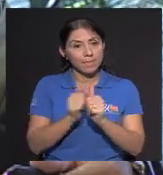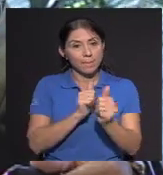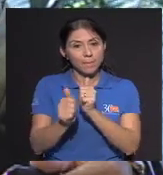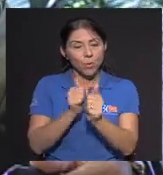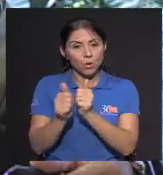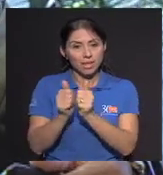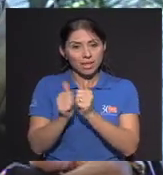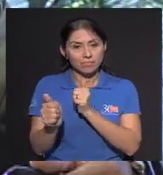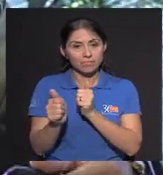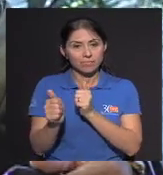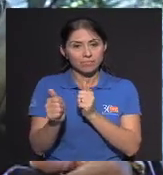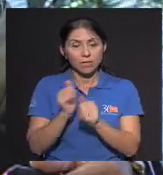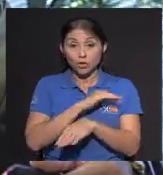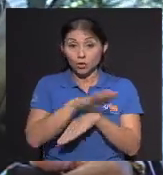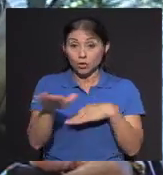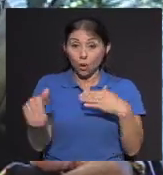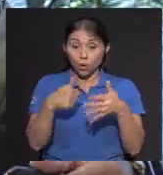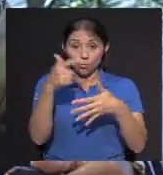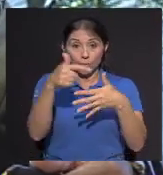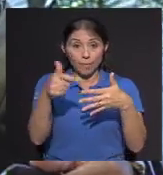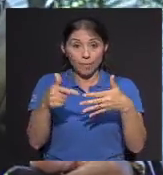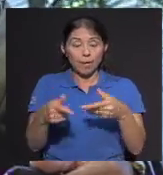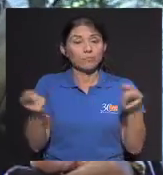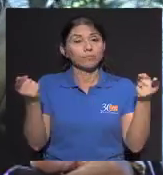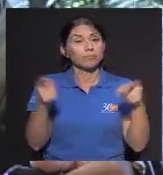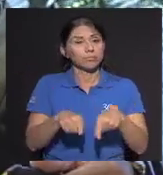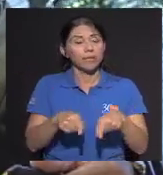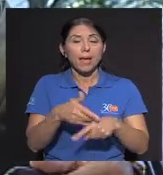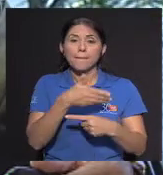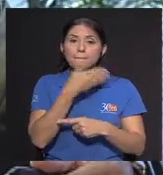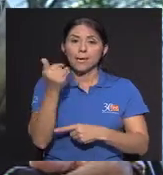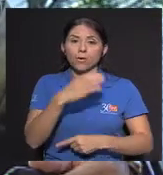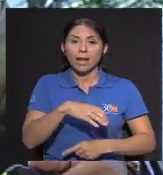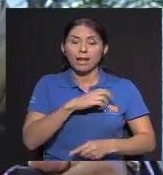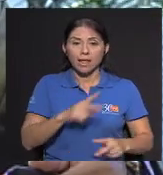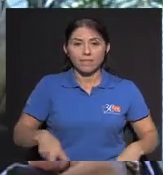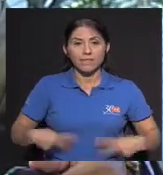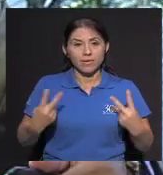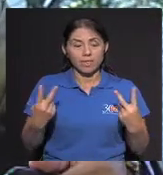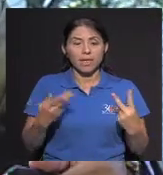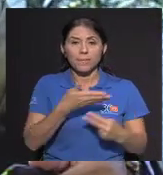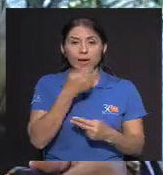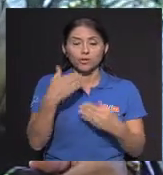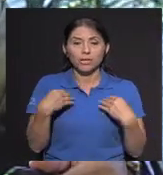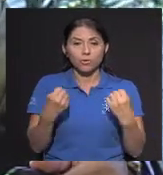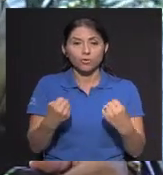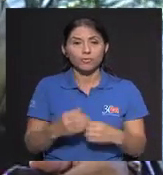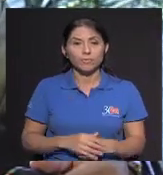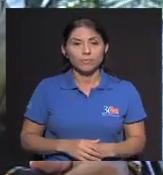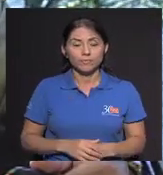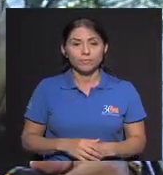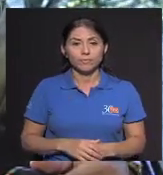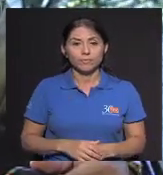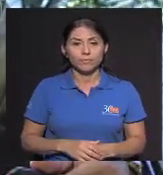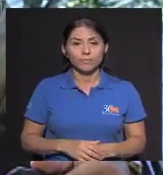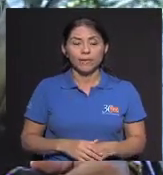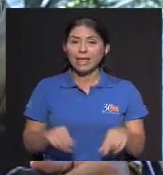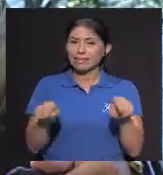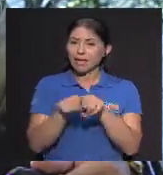deporte Todo conlleva A una mejor calidad de vida Y mejor salud